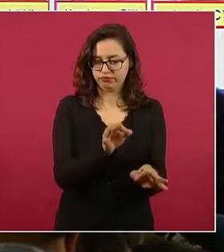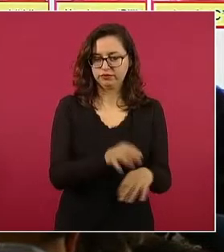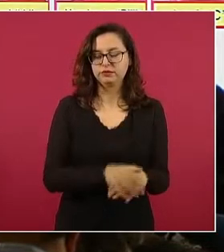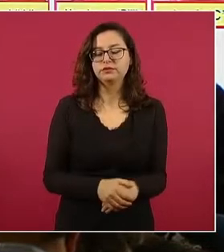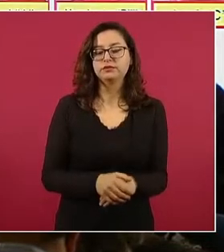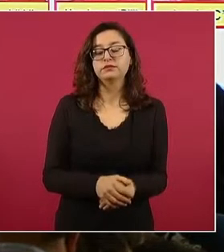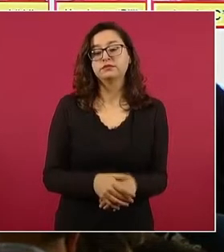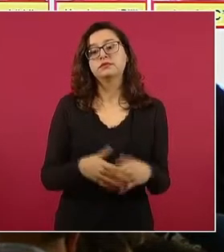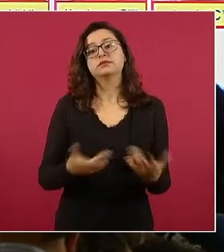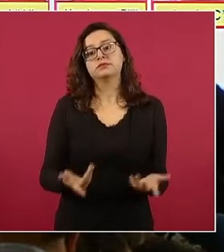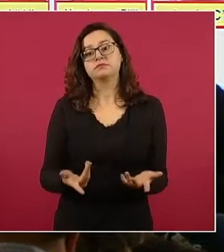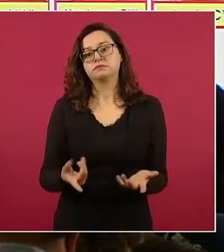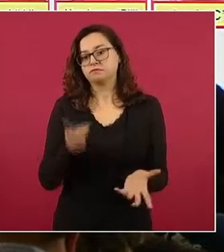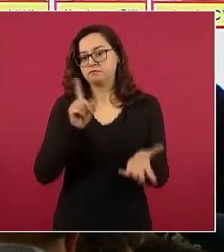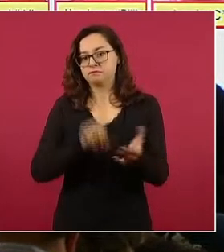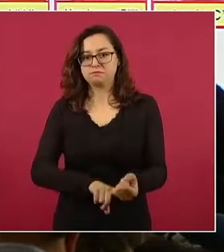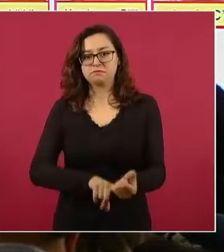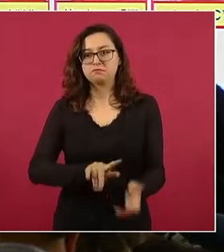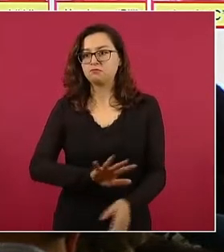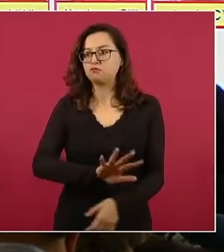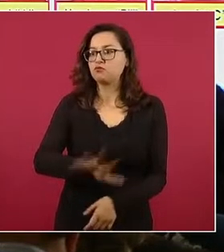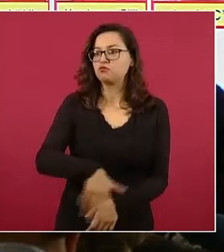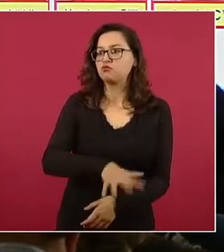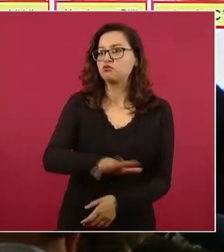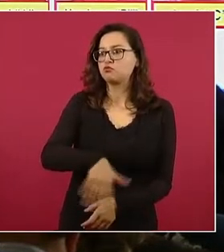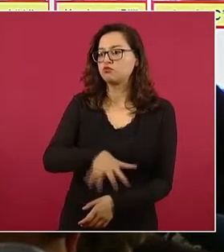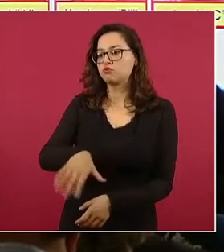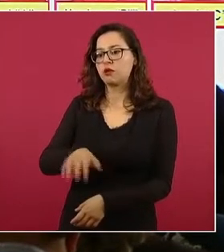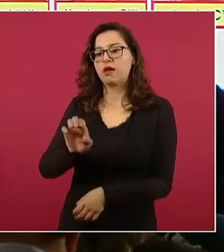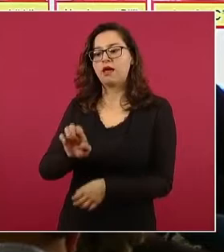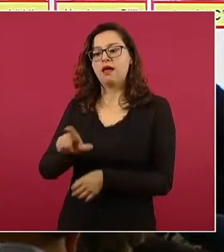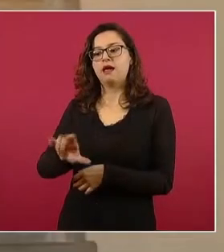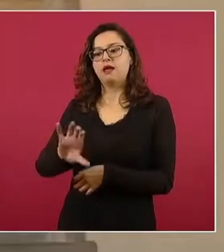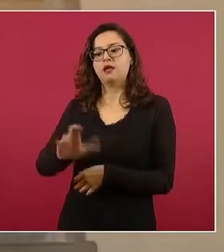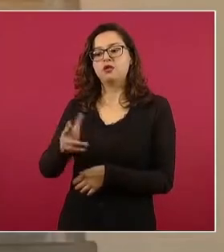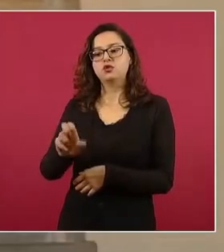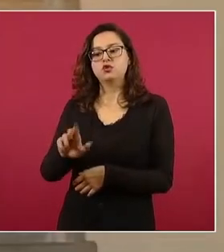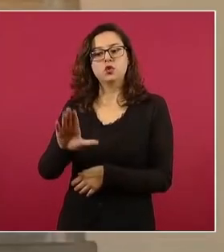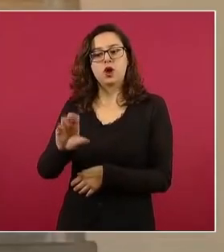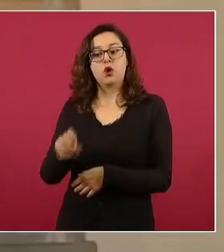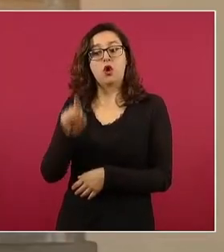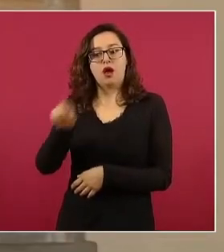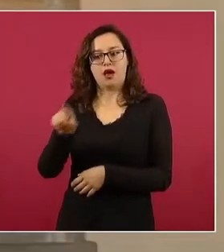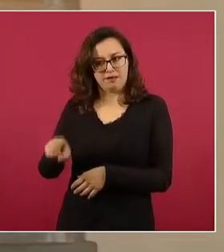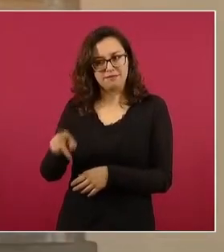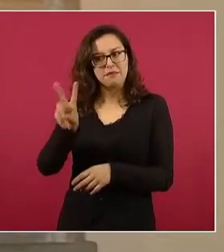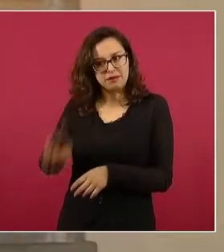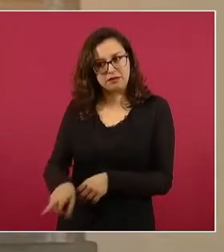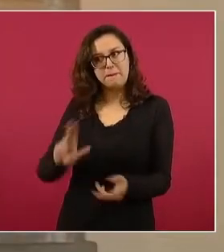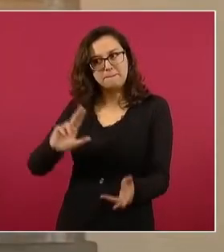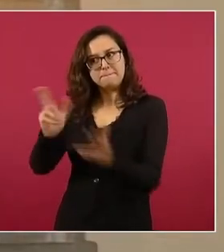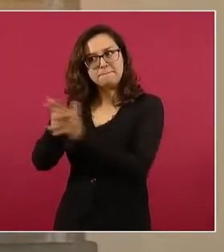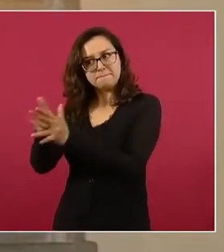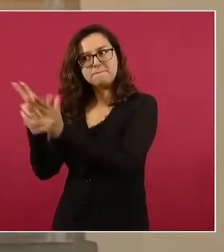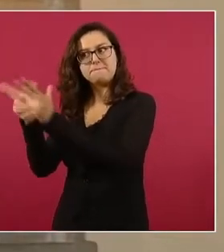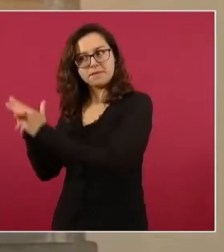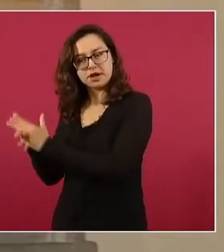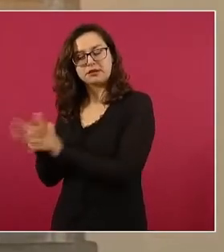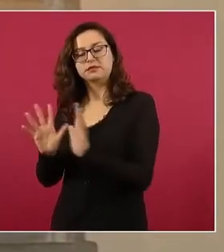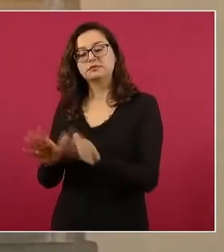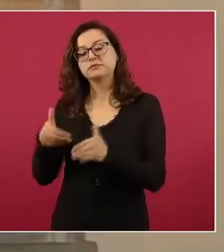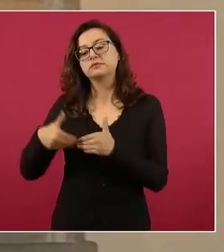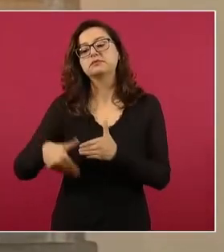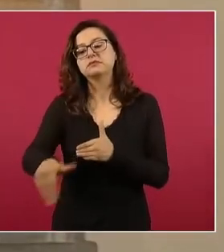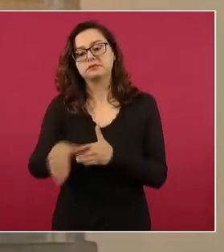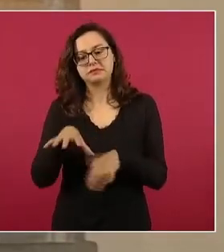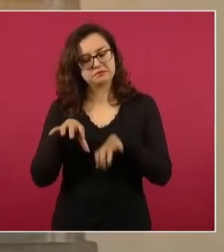sigue la búsqueda y localización del sujeto apodado El Chueco, presunto autor material y se espera que en los próximos días pueda